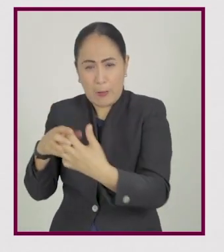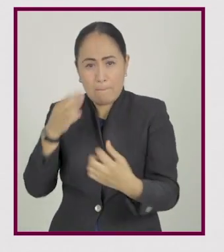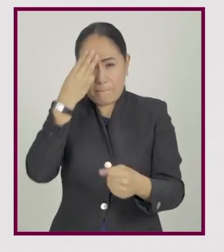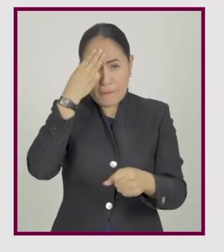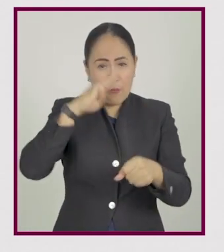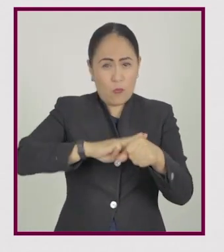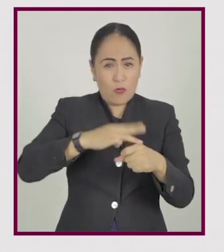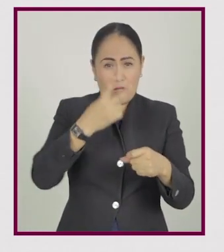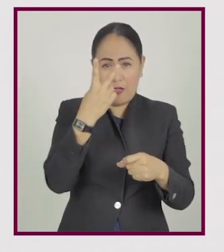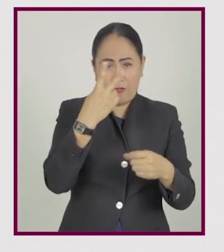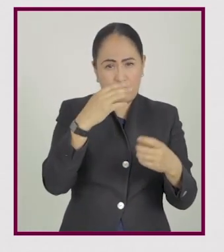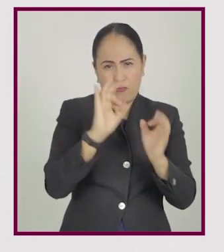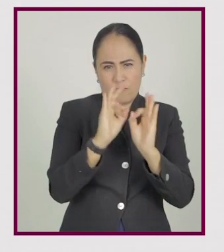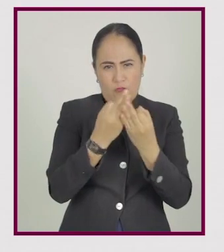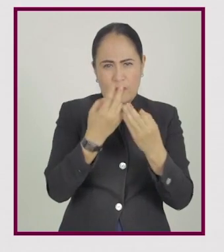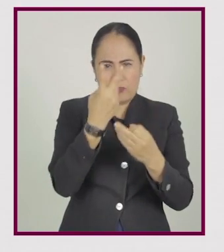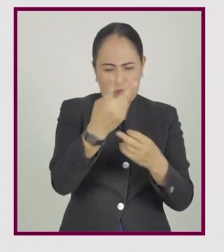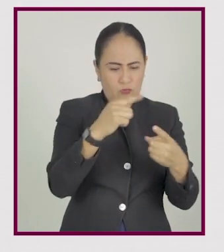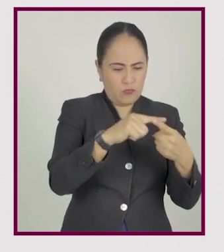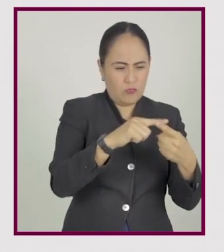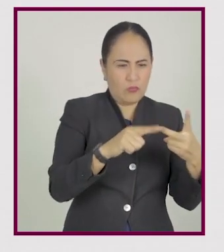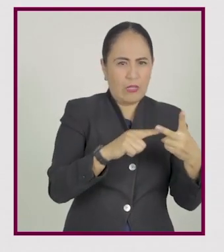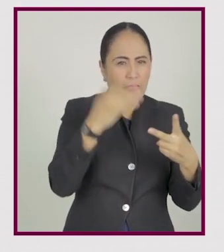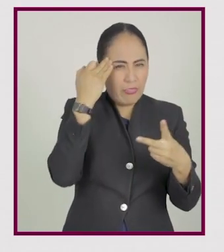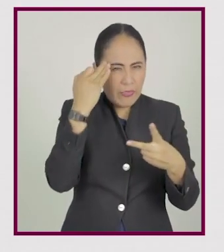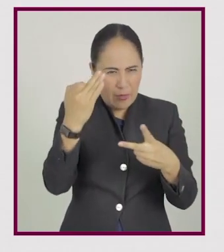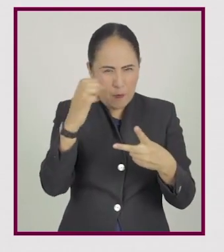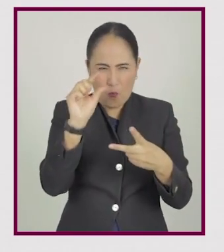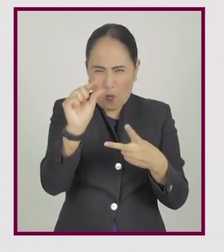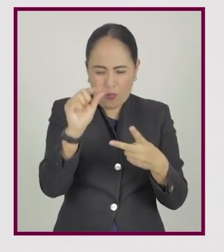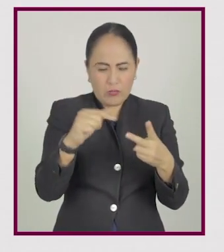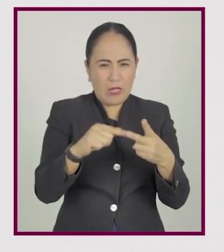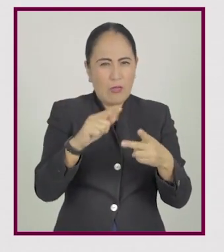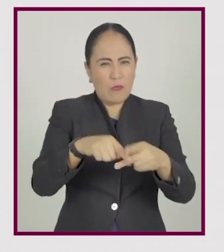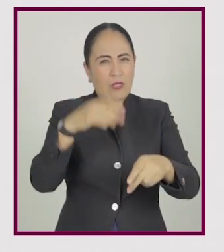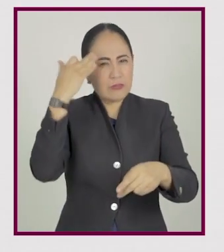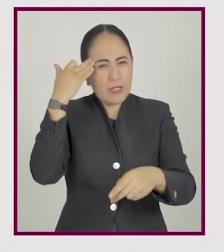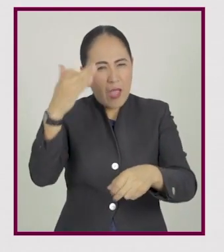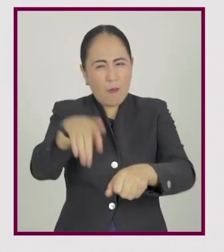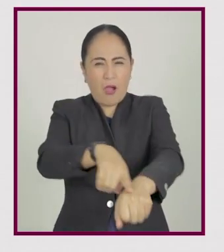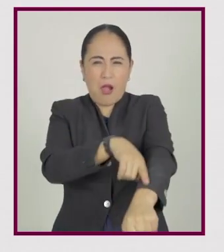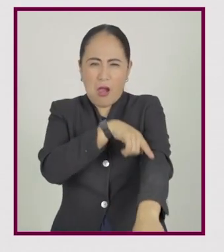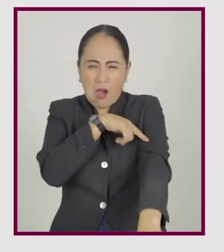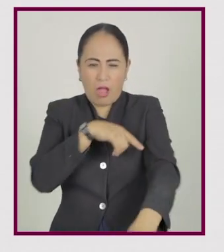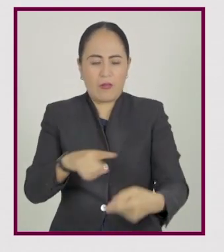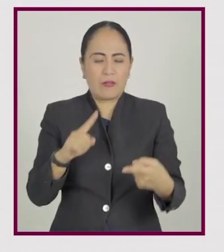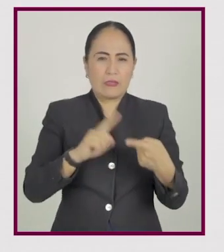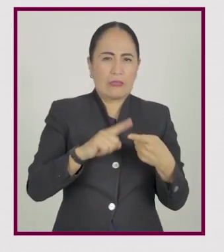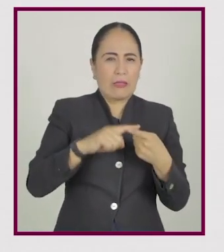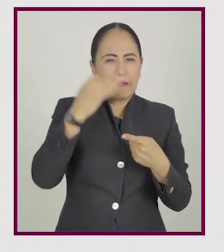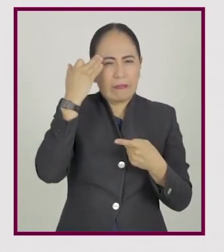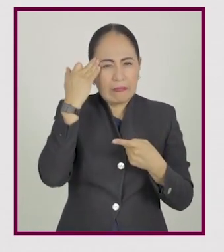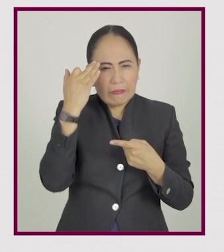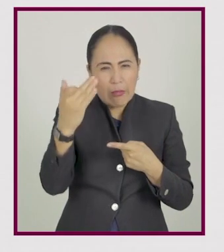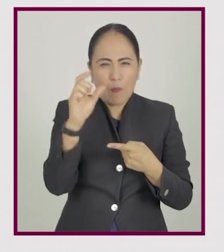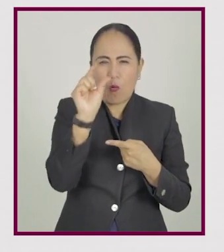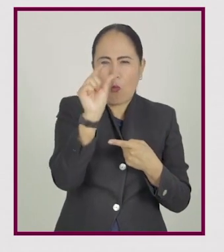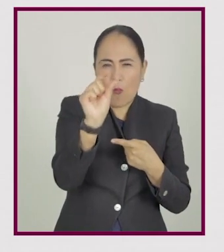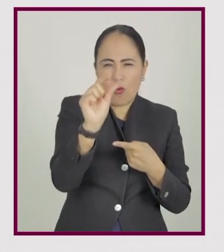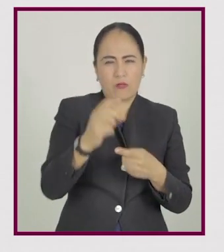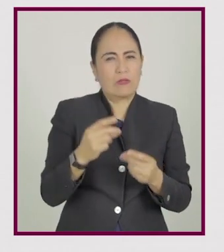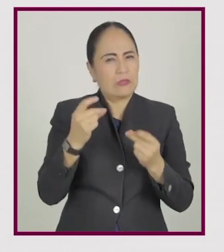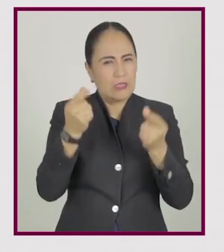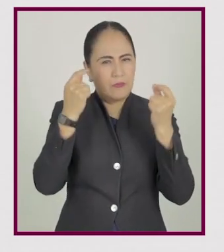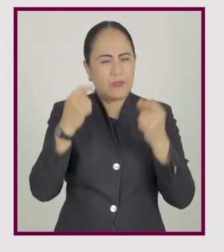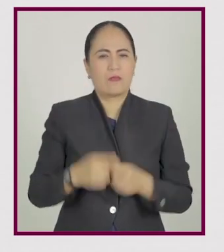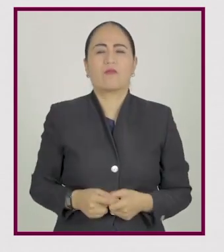Existen dos tipos de memoria. Está la memoria a corto plazo y la memoria a largo plazo. La memoria a corto plazo es la